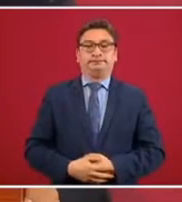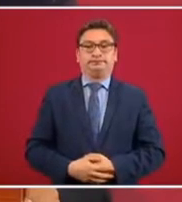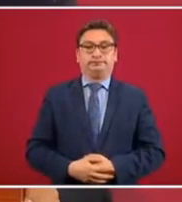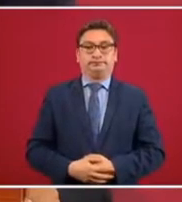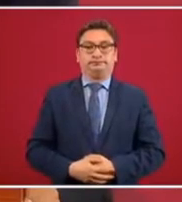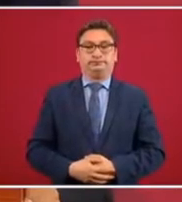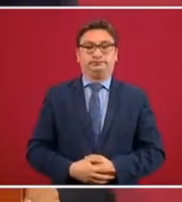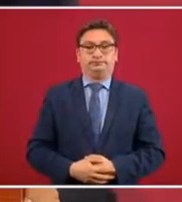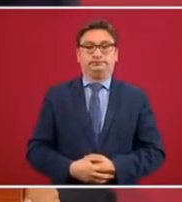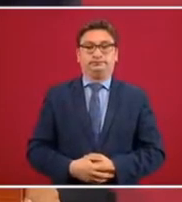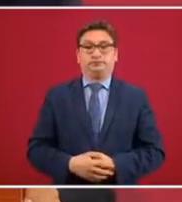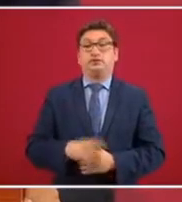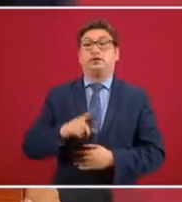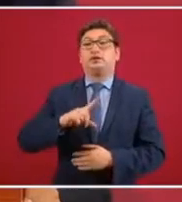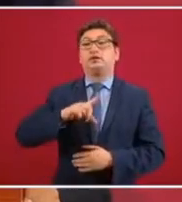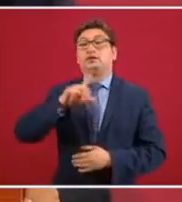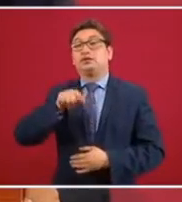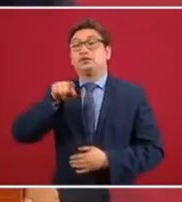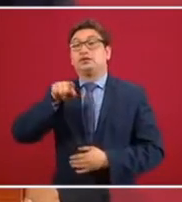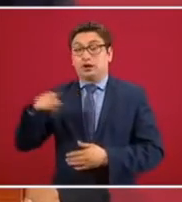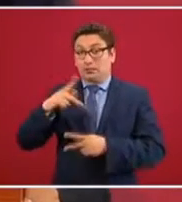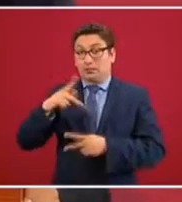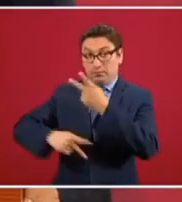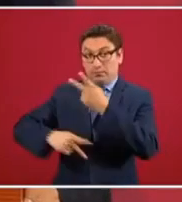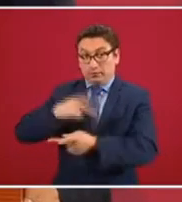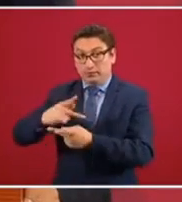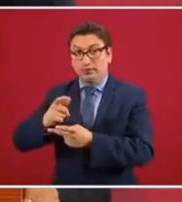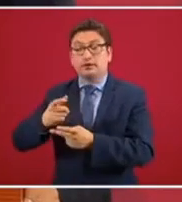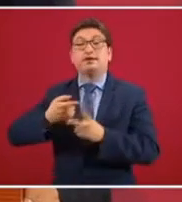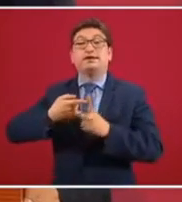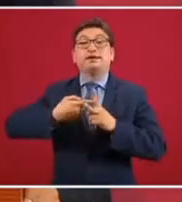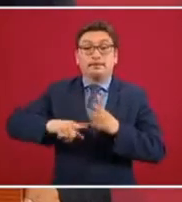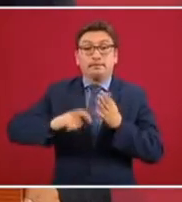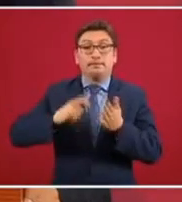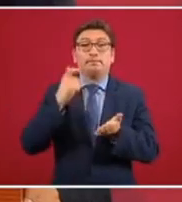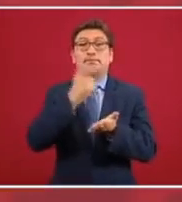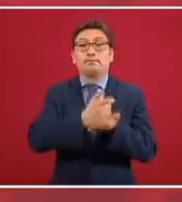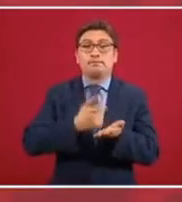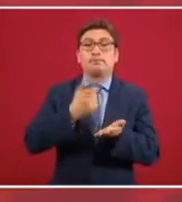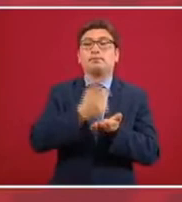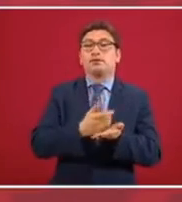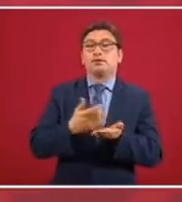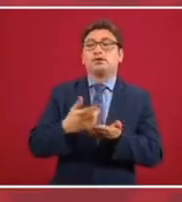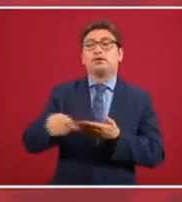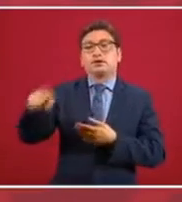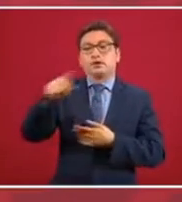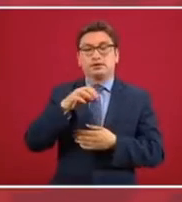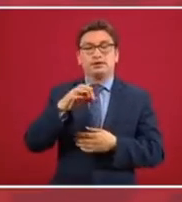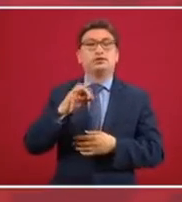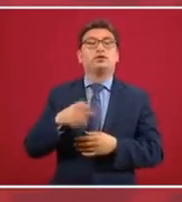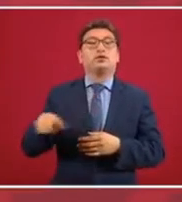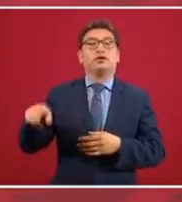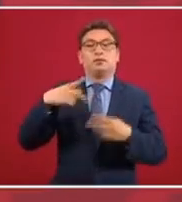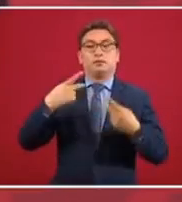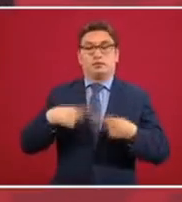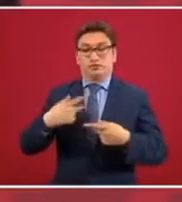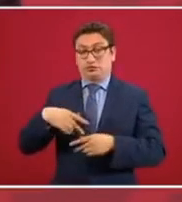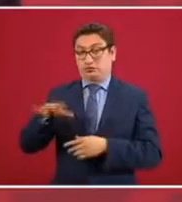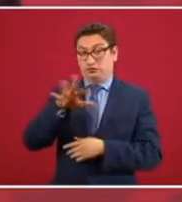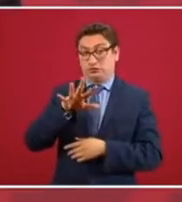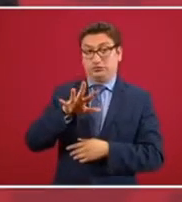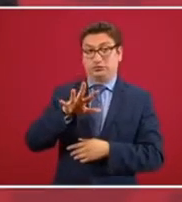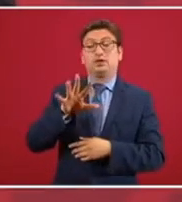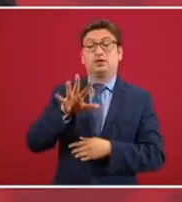van a empezar a pagar ese crédito que se otorga a una tasa para los 500 mil,